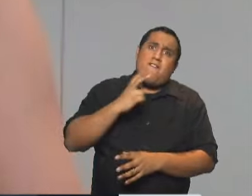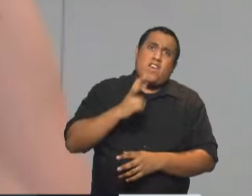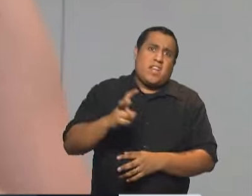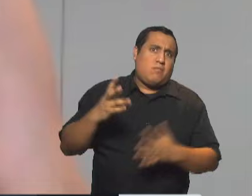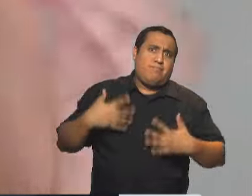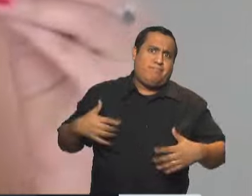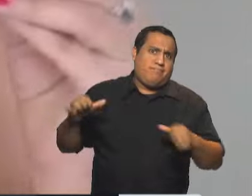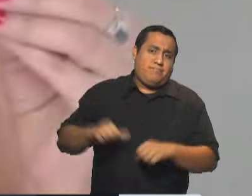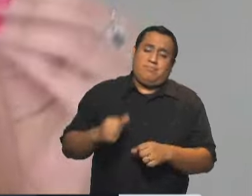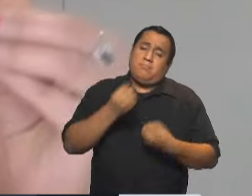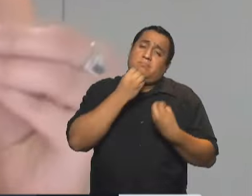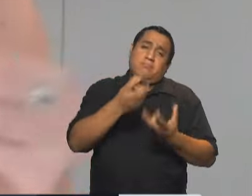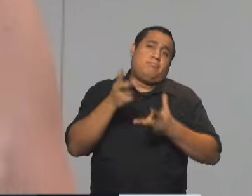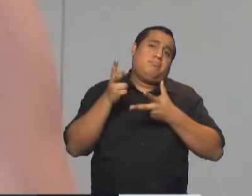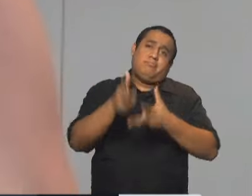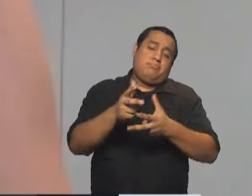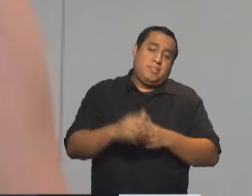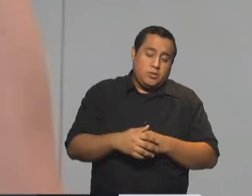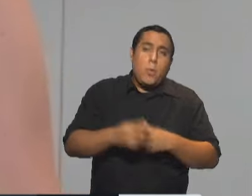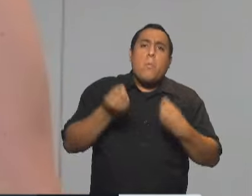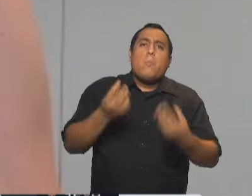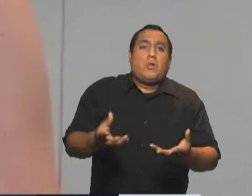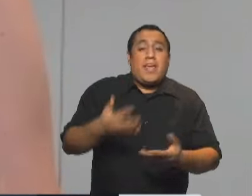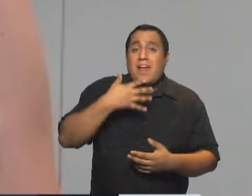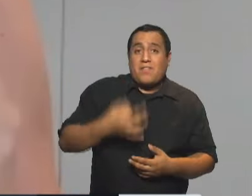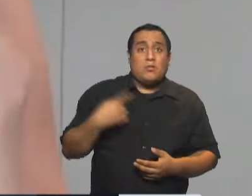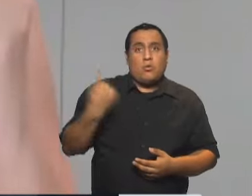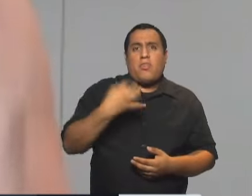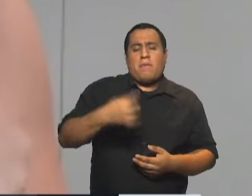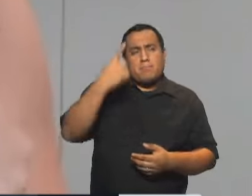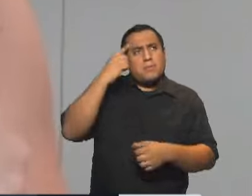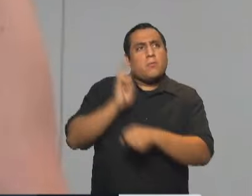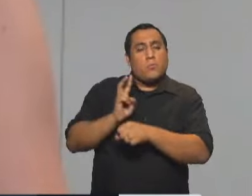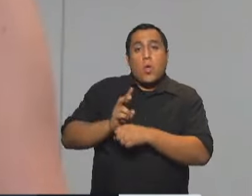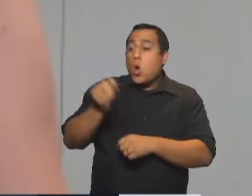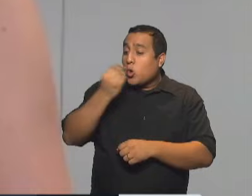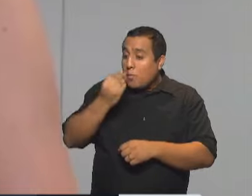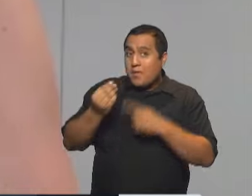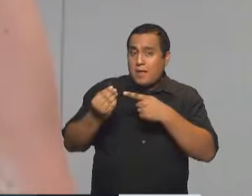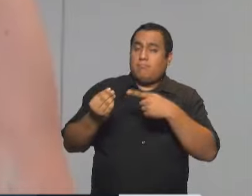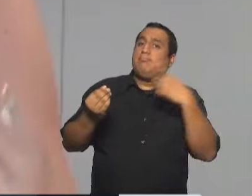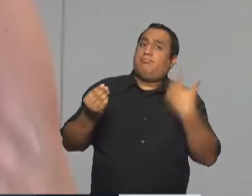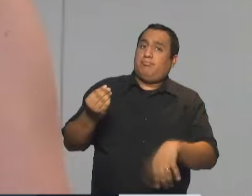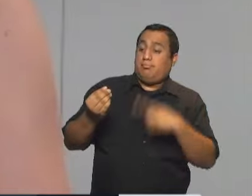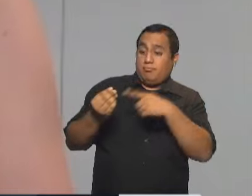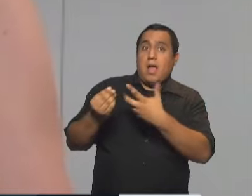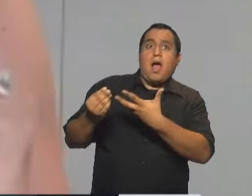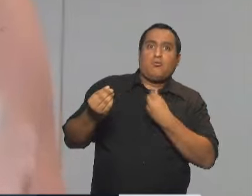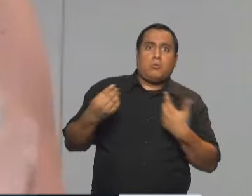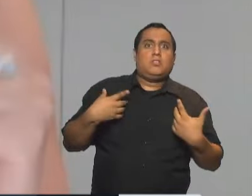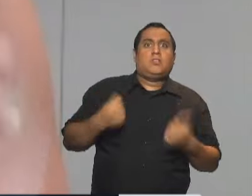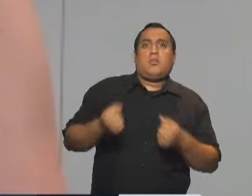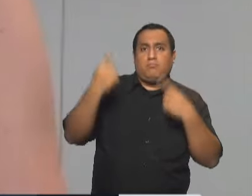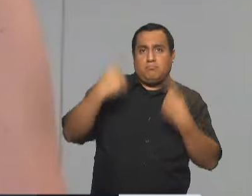incorporando lo digo así en una situación extrema porque realmente tenemos que tomar conciencia que en los alimentos radican un montón de beneficios